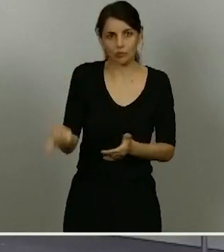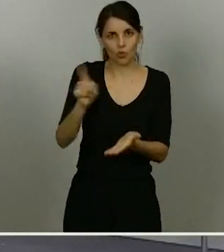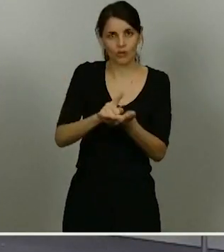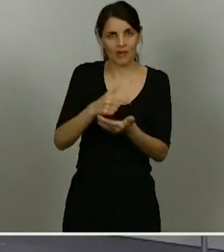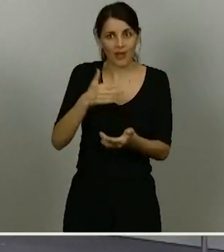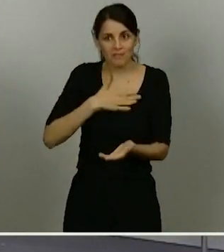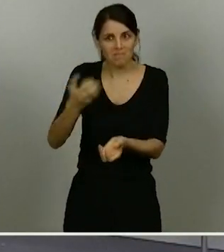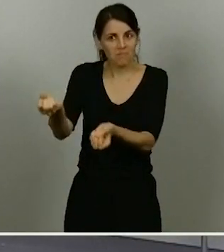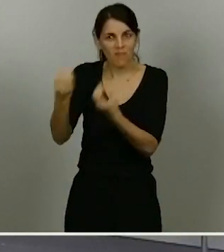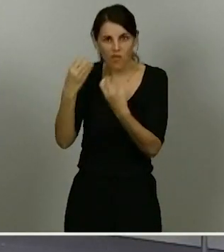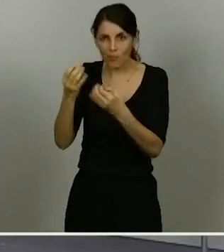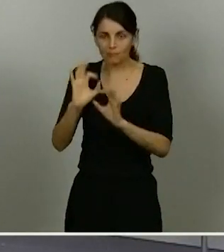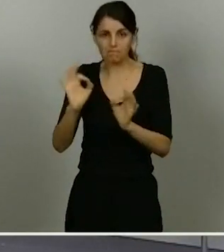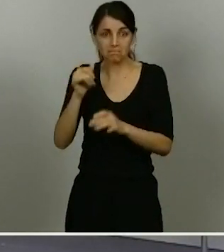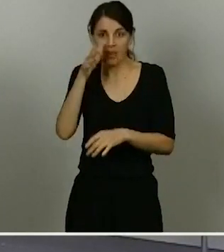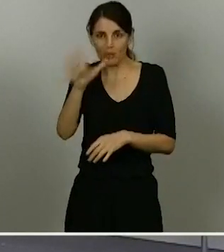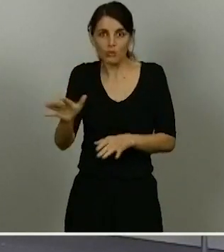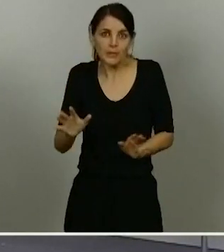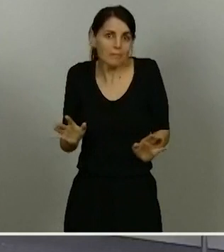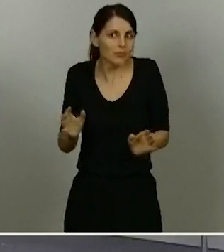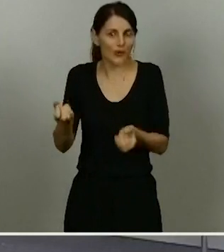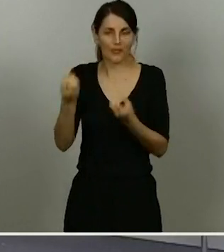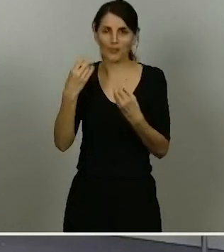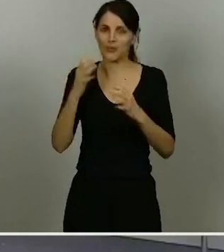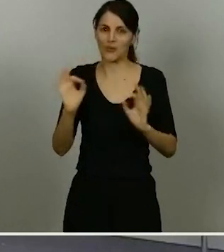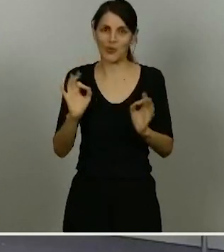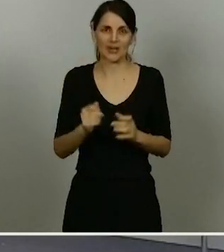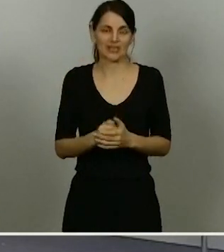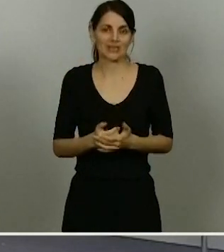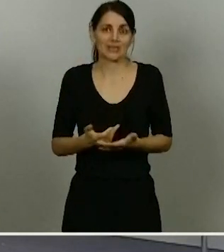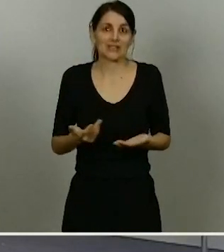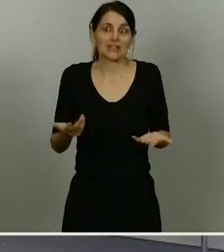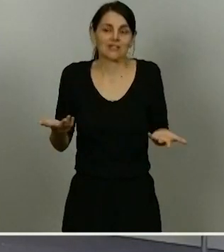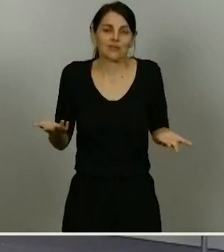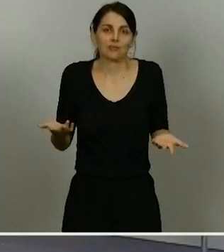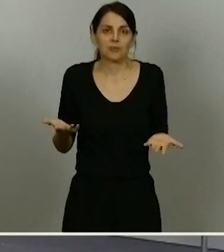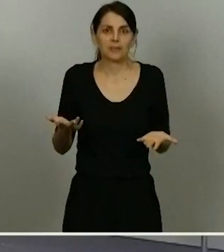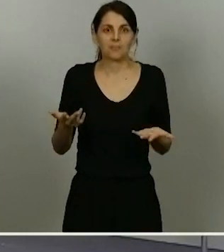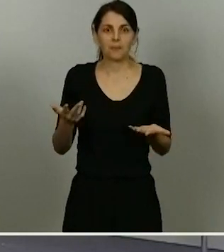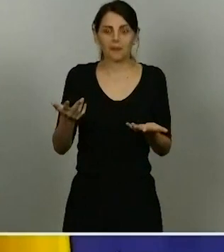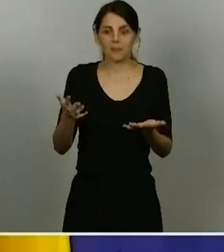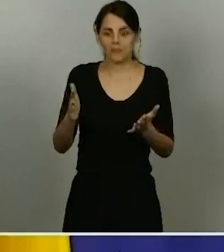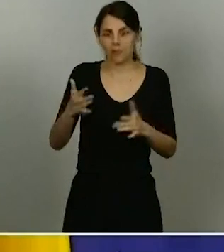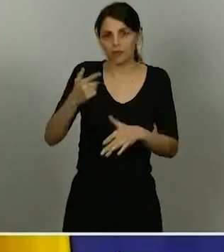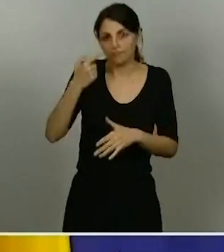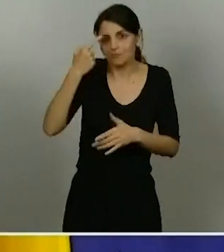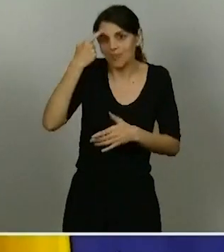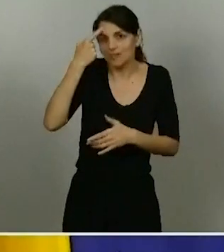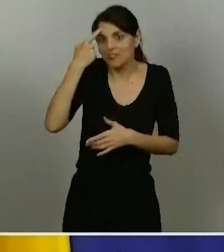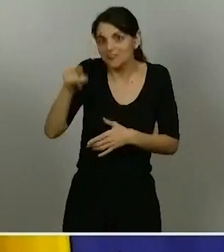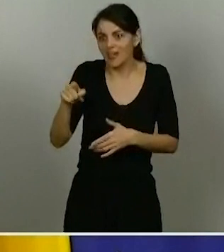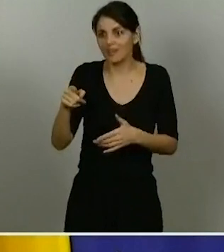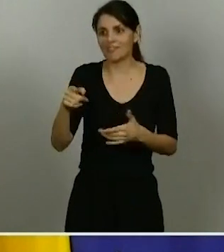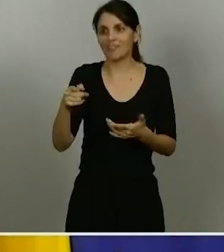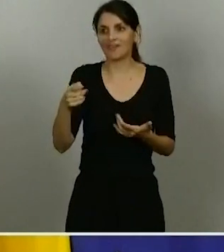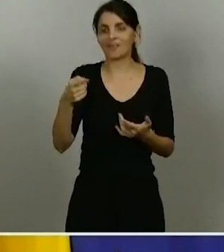y creo que este tipo de cosas que tienen, entiendo que una importancia grande, porque son cuestiones